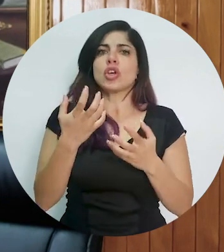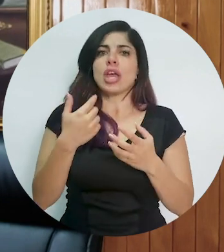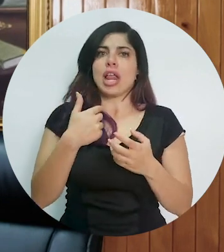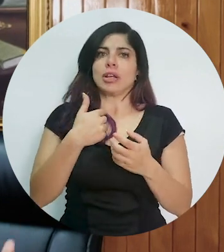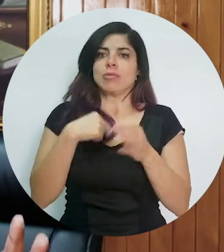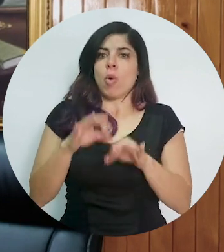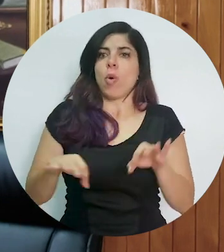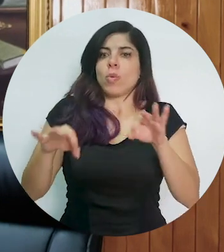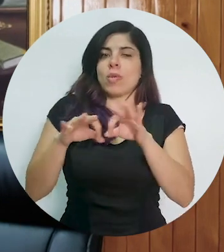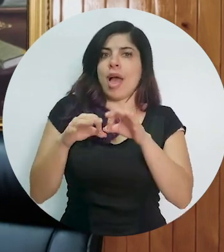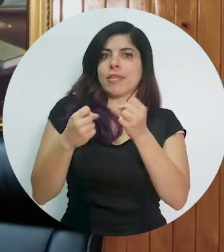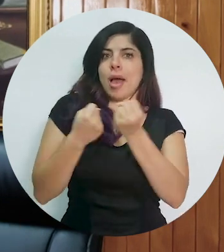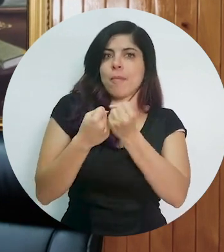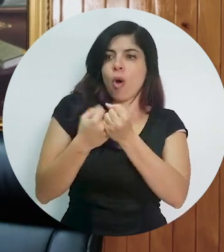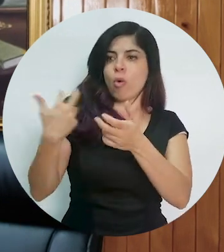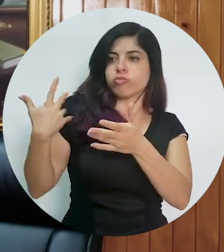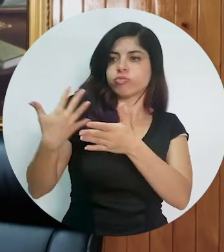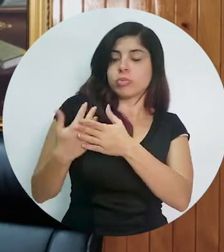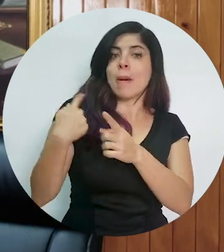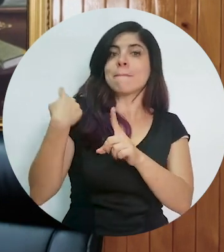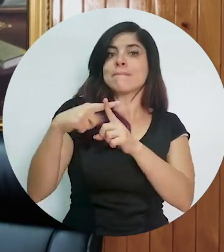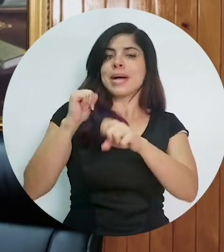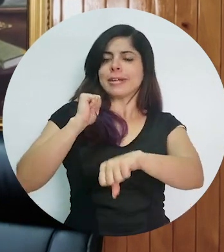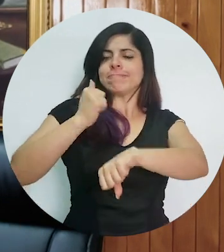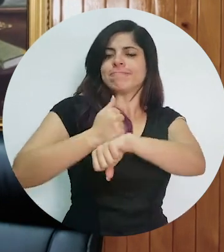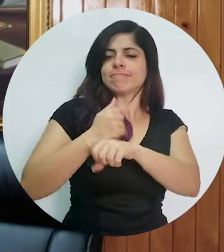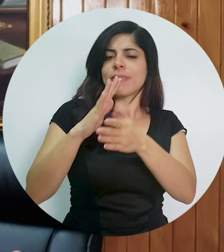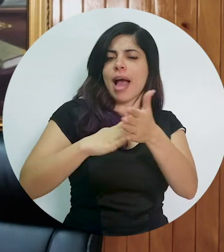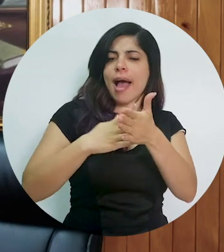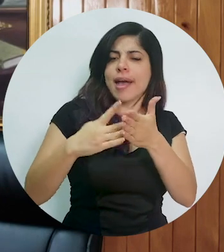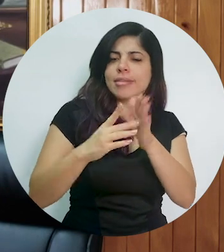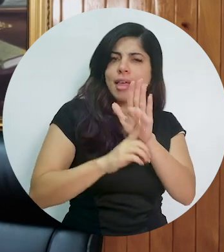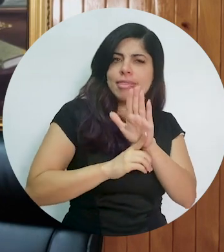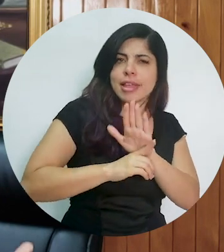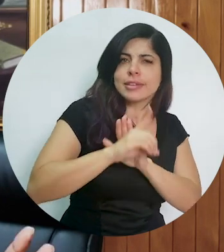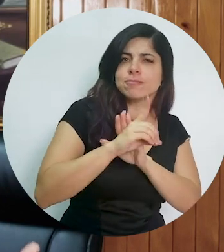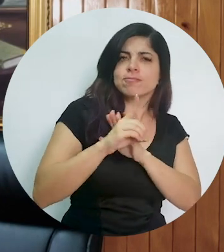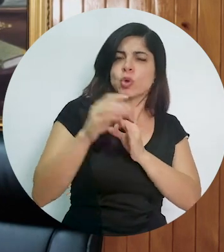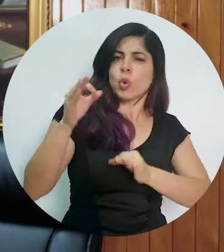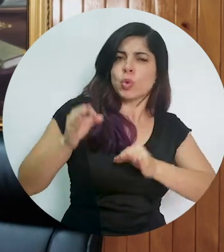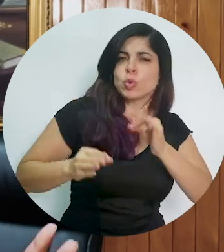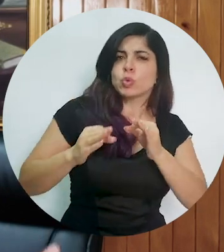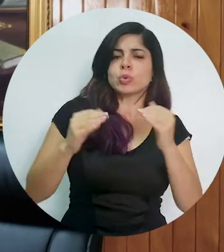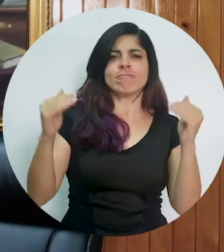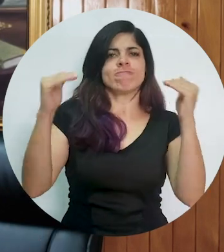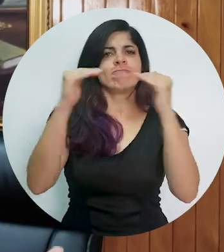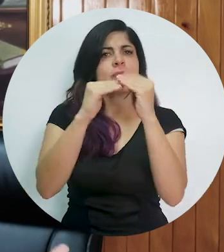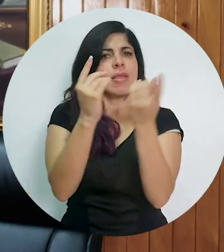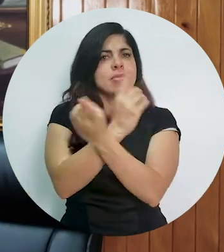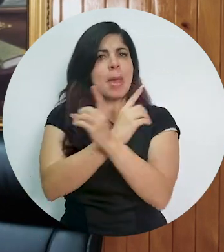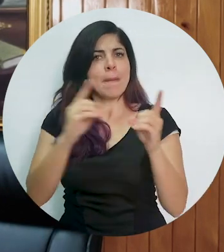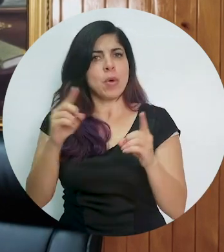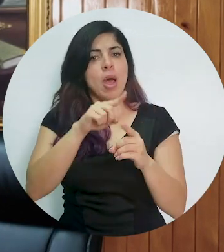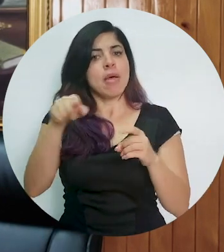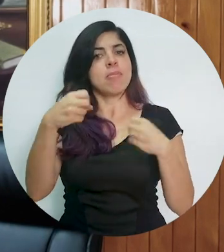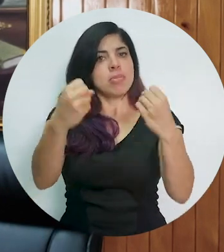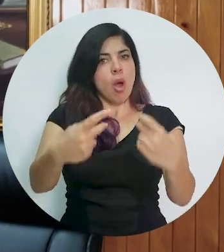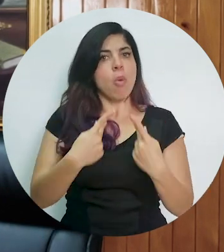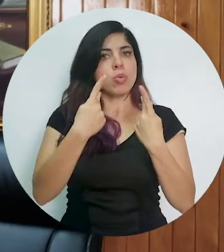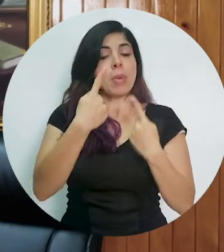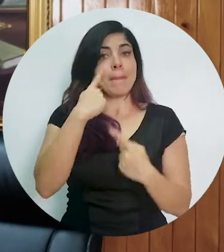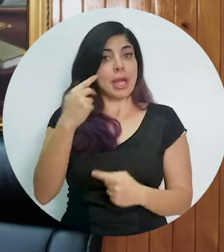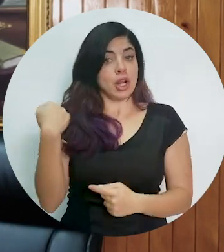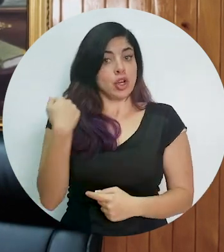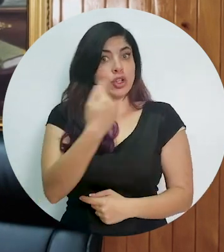queremos relevar nuestros aportes, sino esa agenda de desarrollo, de justicia, de igualdad y democracia